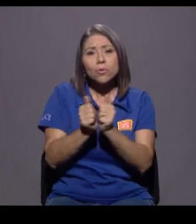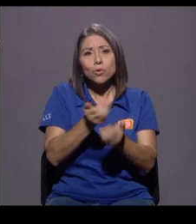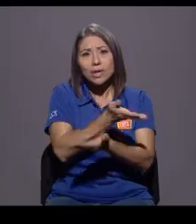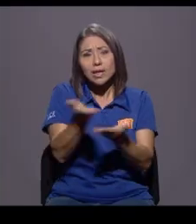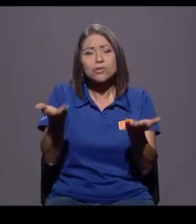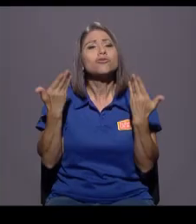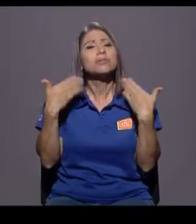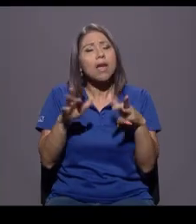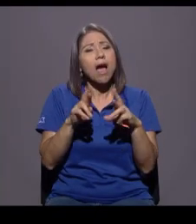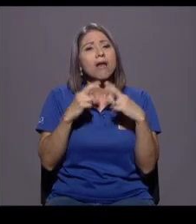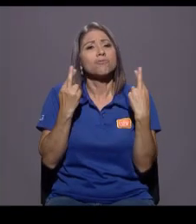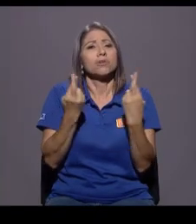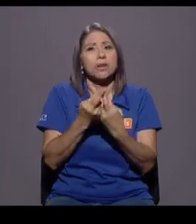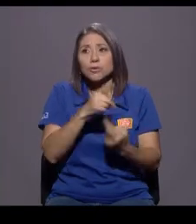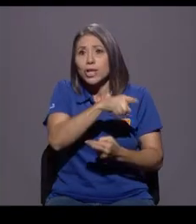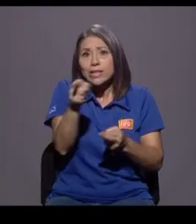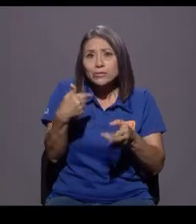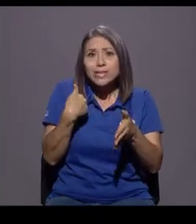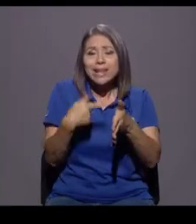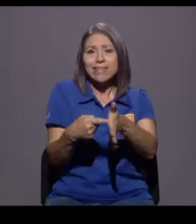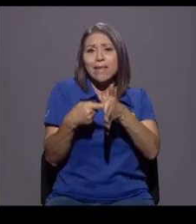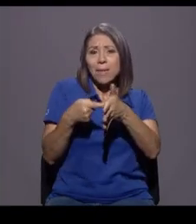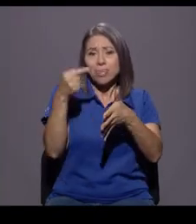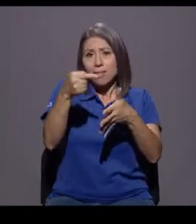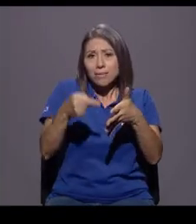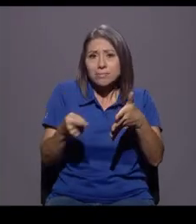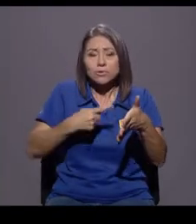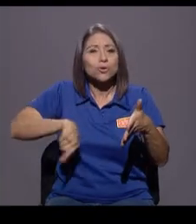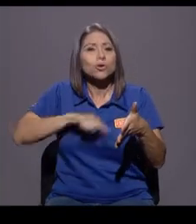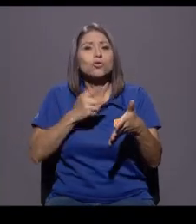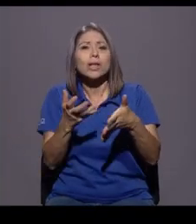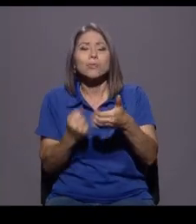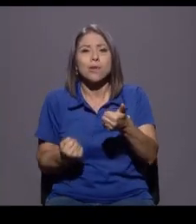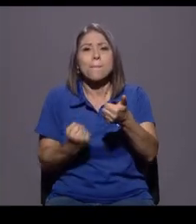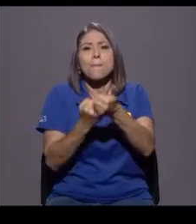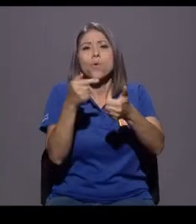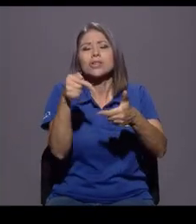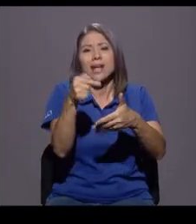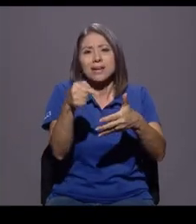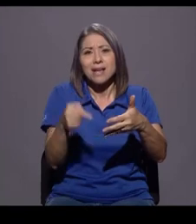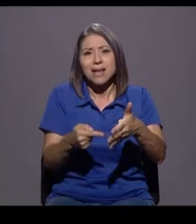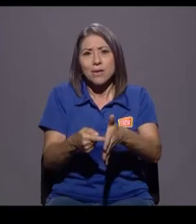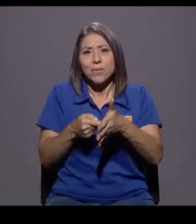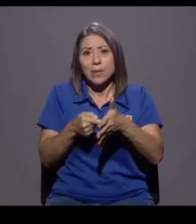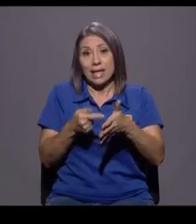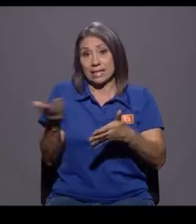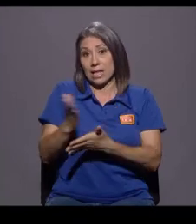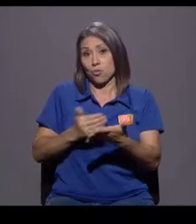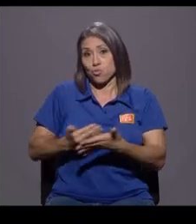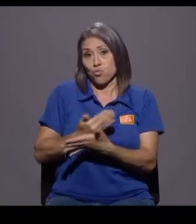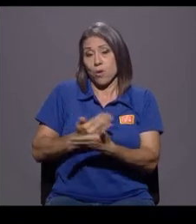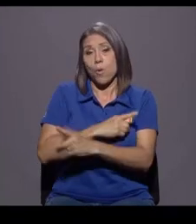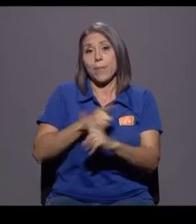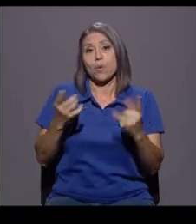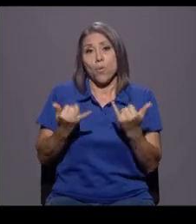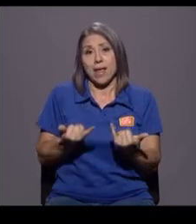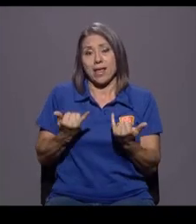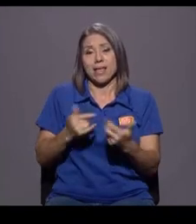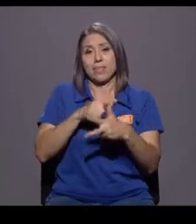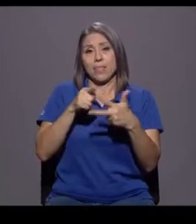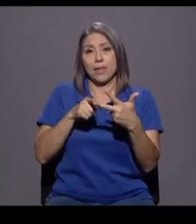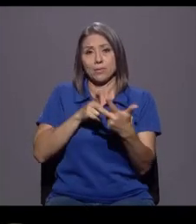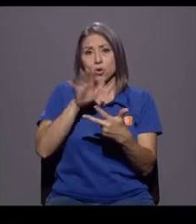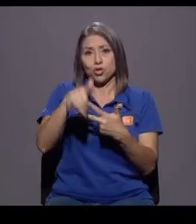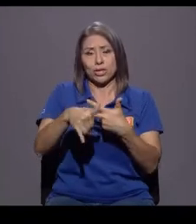tienen demandas específicas y queremos ver cómo apoyar esas demandas. Es bastante nuevo, pero estamos con tres proyectos en este momento.